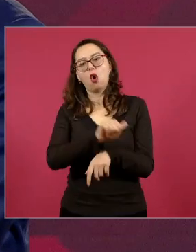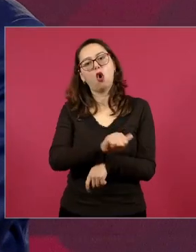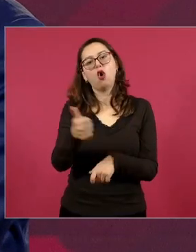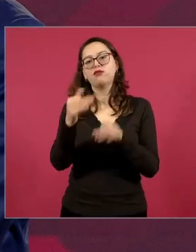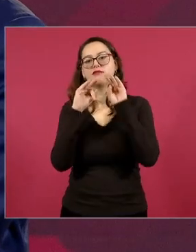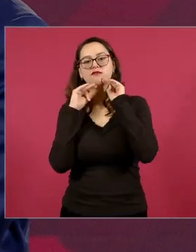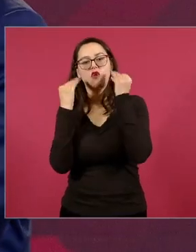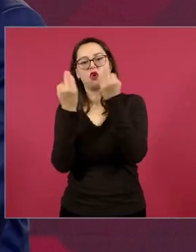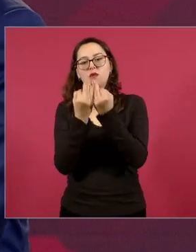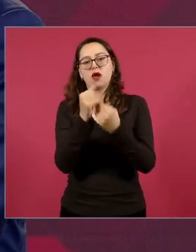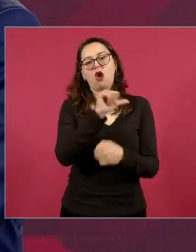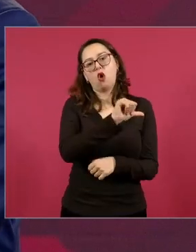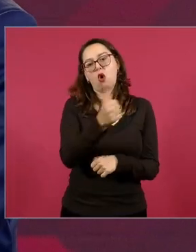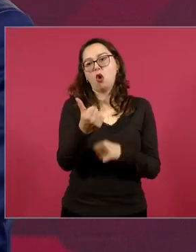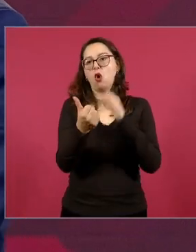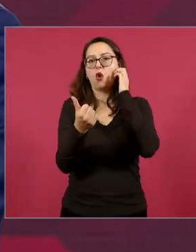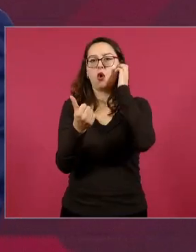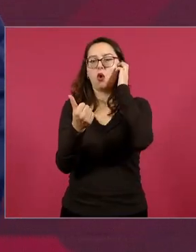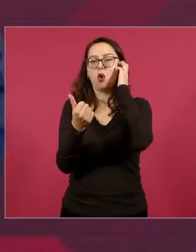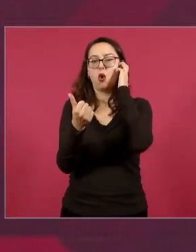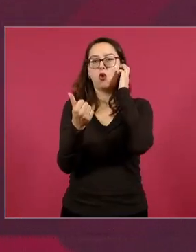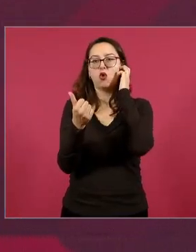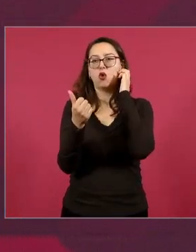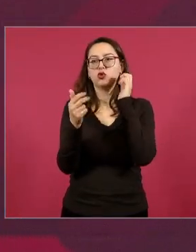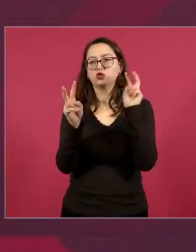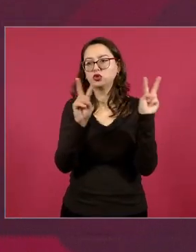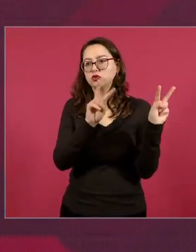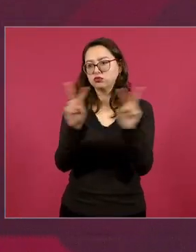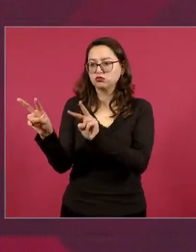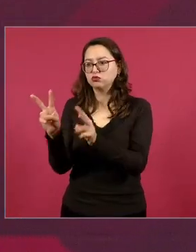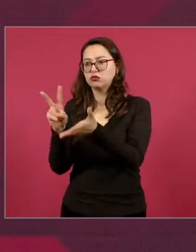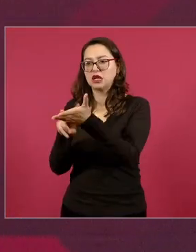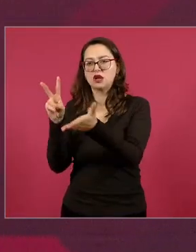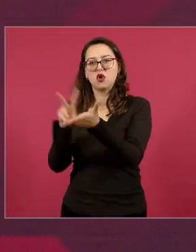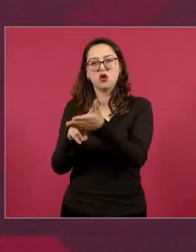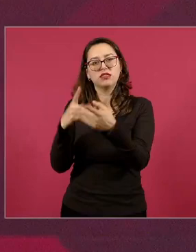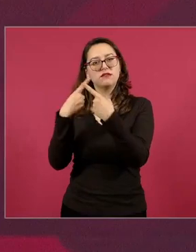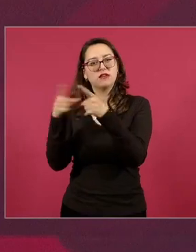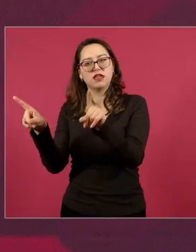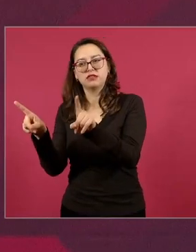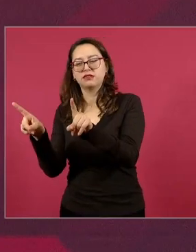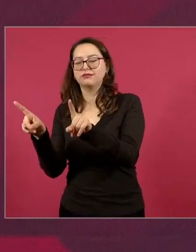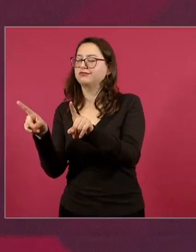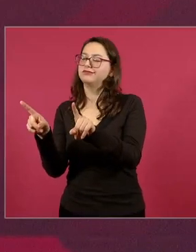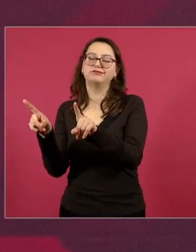y tenemos que exaltar lo nuestro sentirnos orgullosos